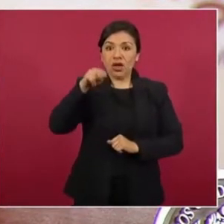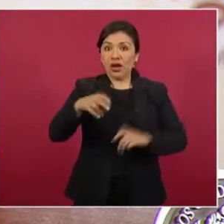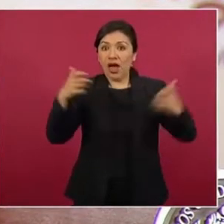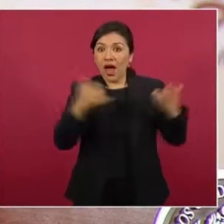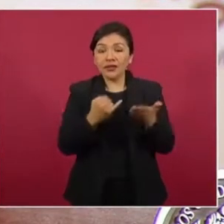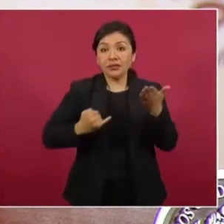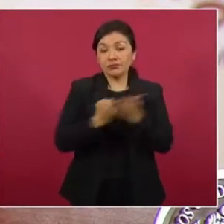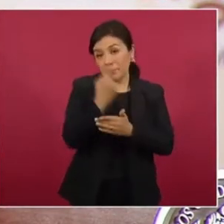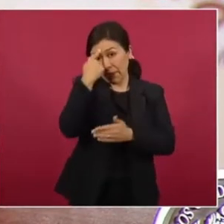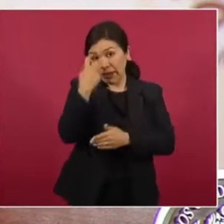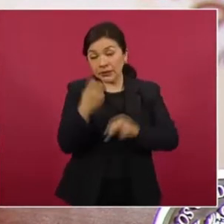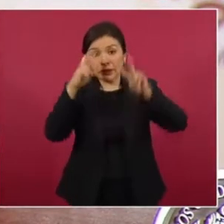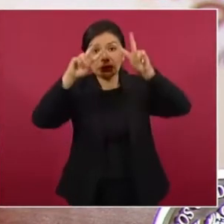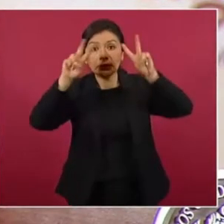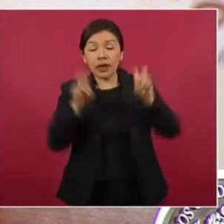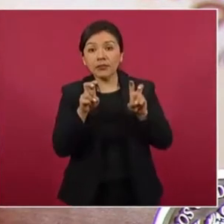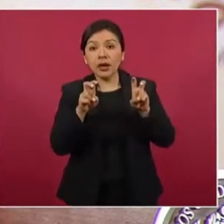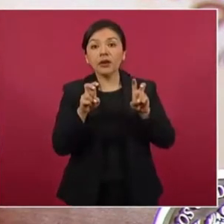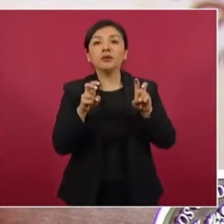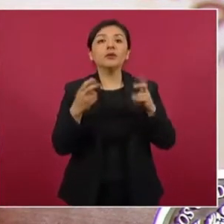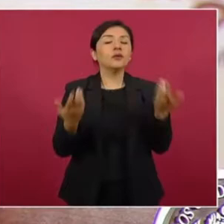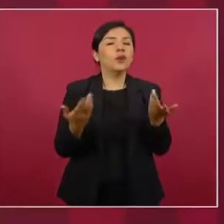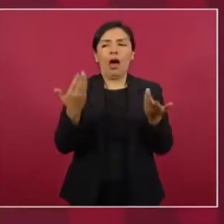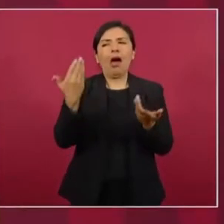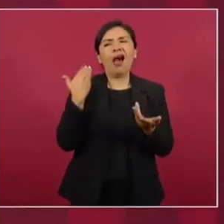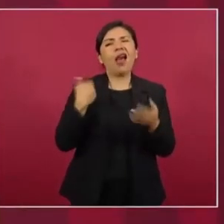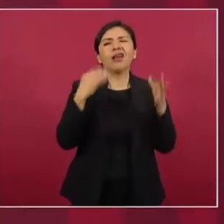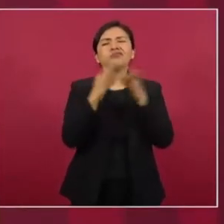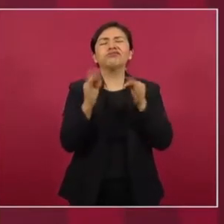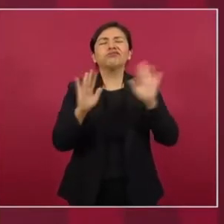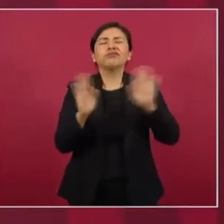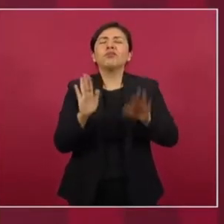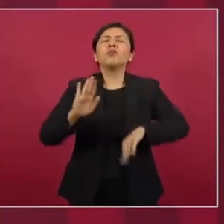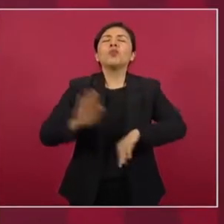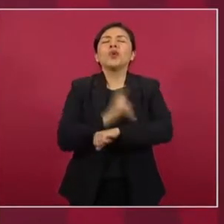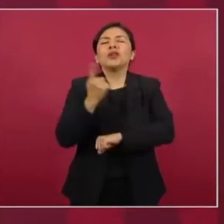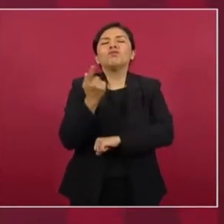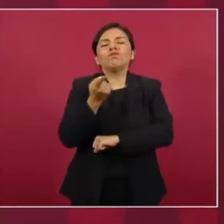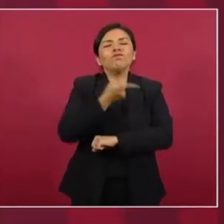sobre este asunto porque sabíamos